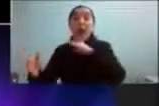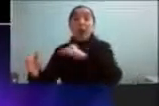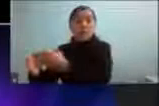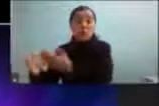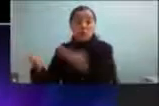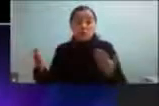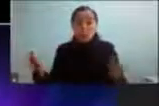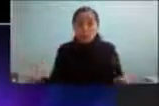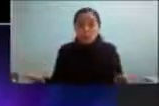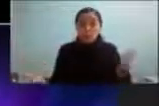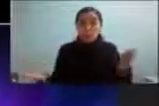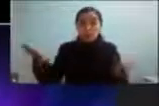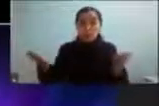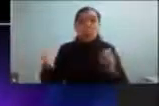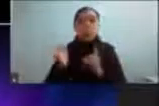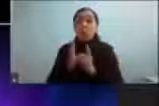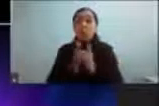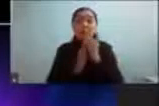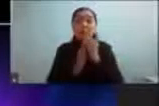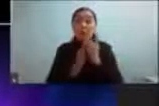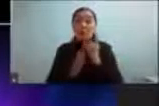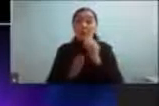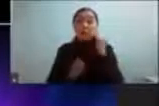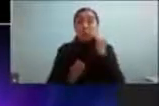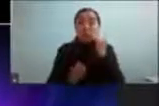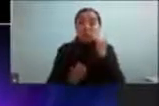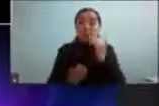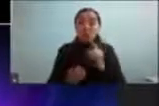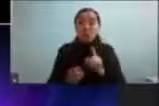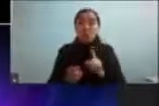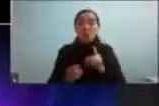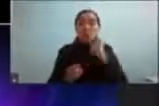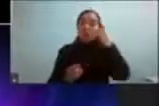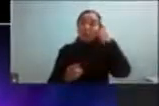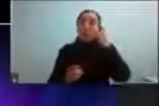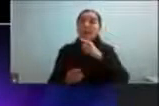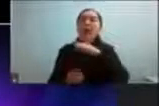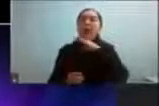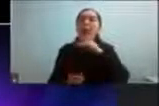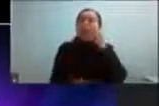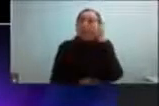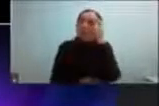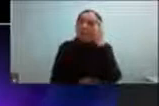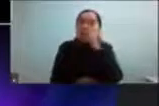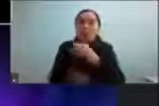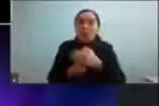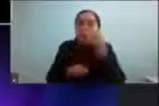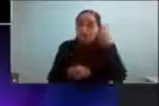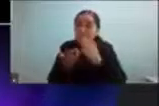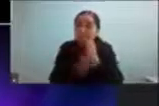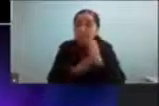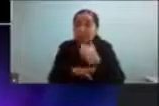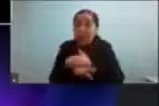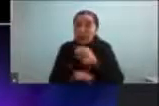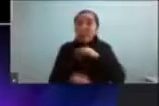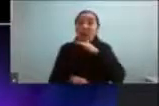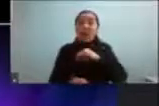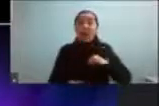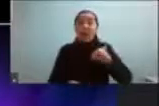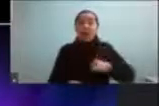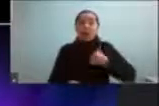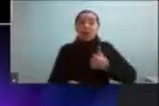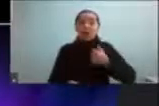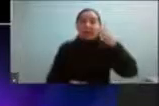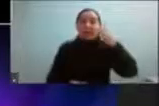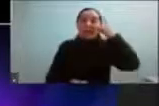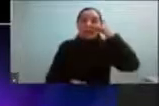los chicos de desarrollo típico nadie piensa en la adultez de un adulto cuando es adulto o sea uno empieza a pensar en la adolescencia con lo